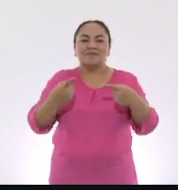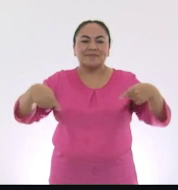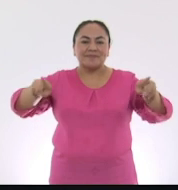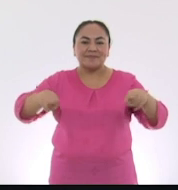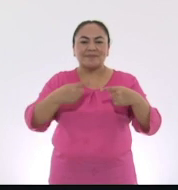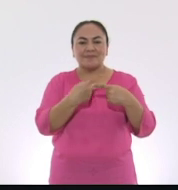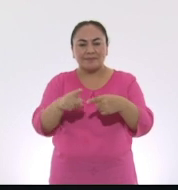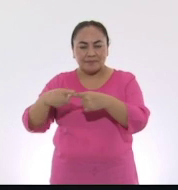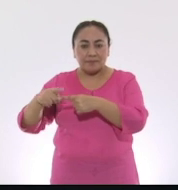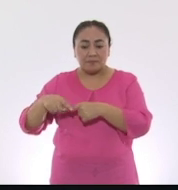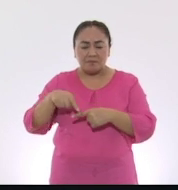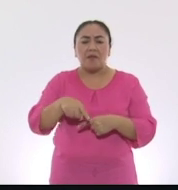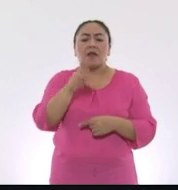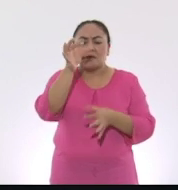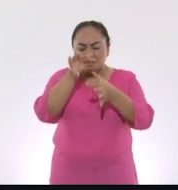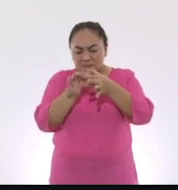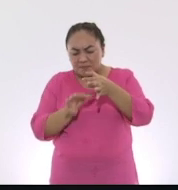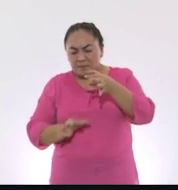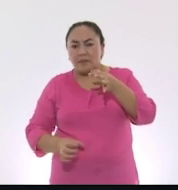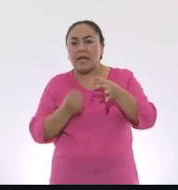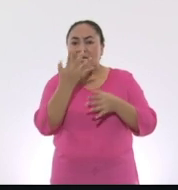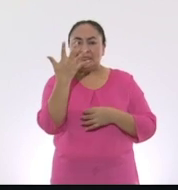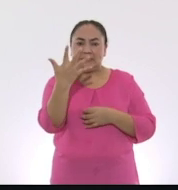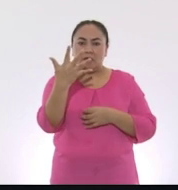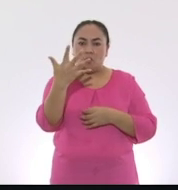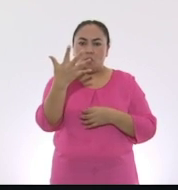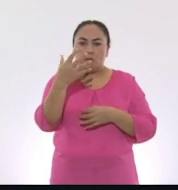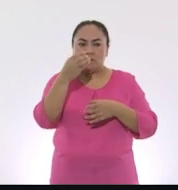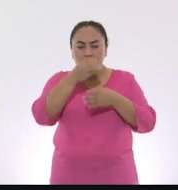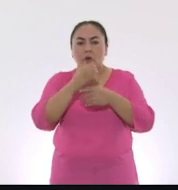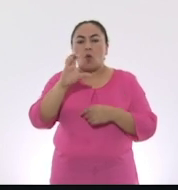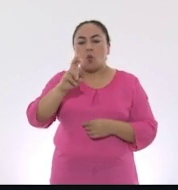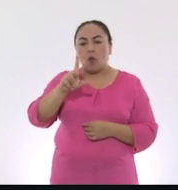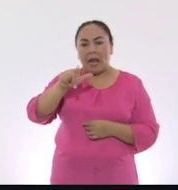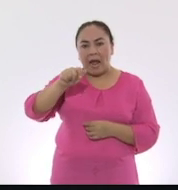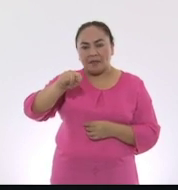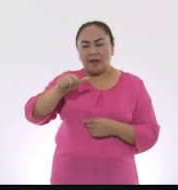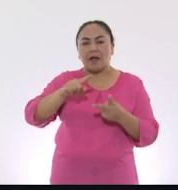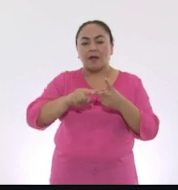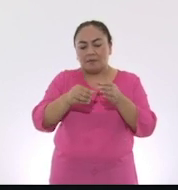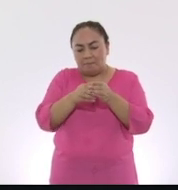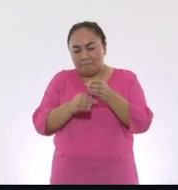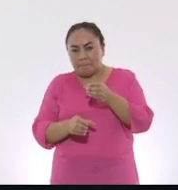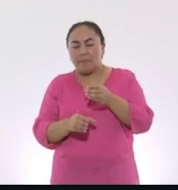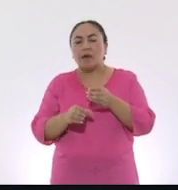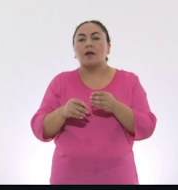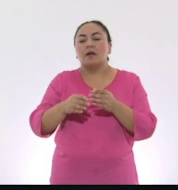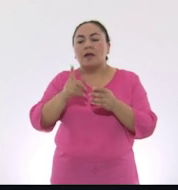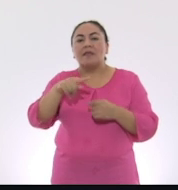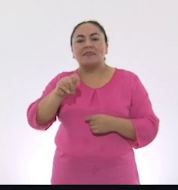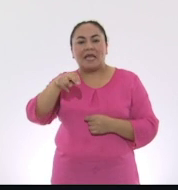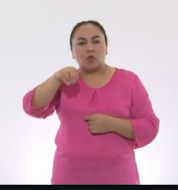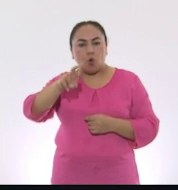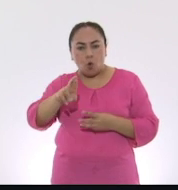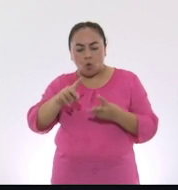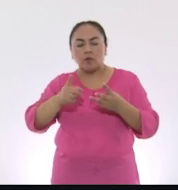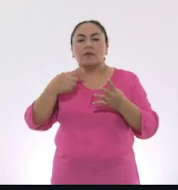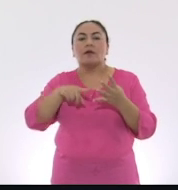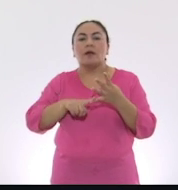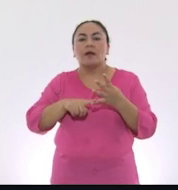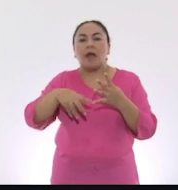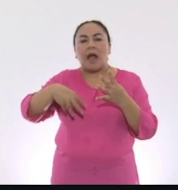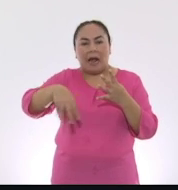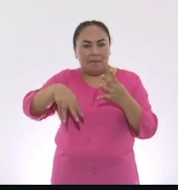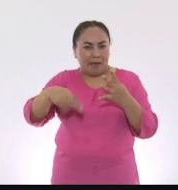instrumento armable que consiste en 5 piezas. Culata, tubo bajo, tubo tenor, campana